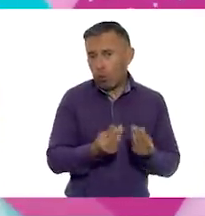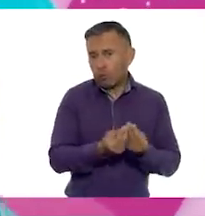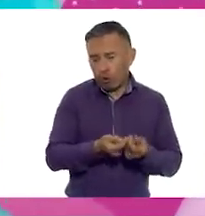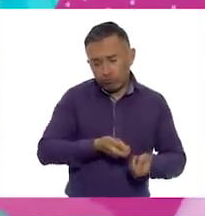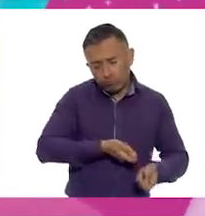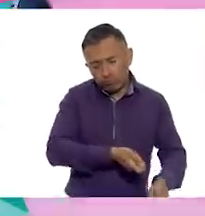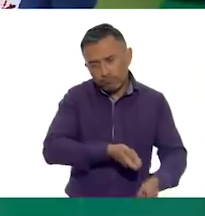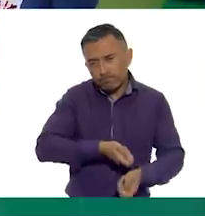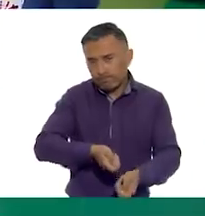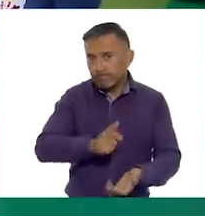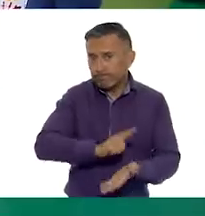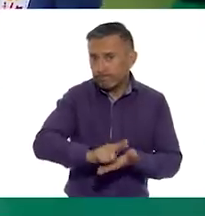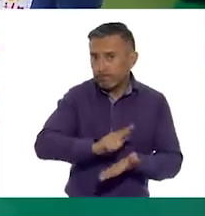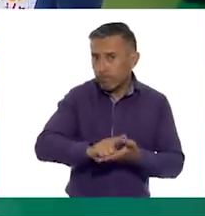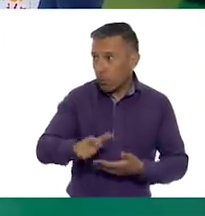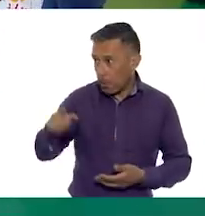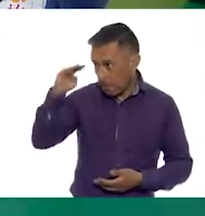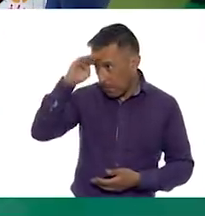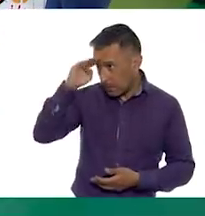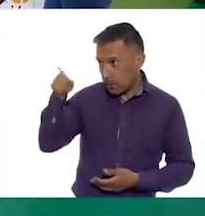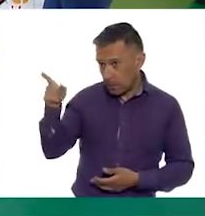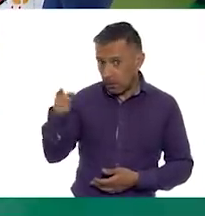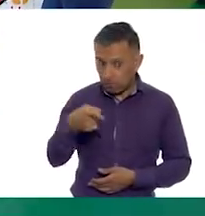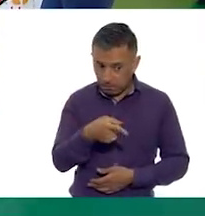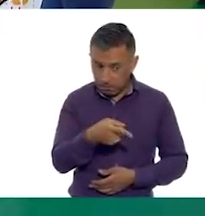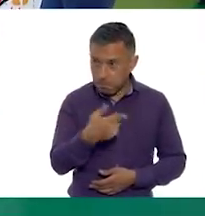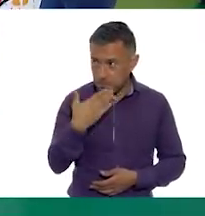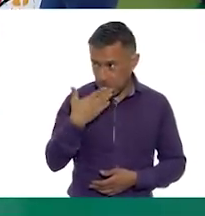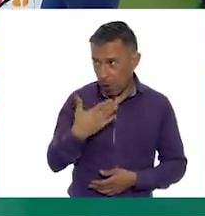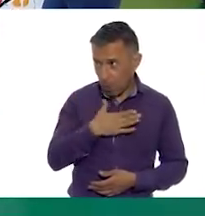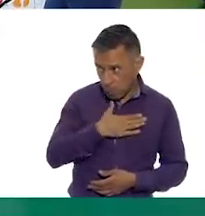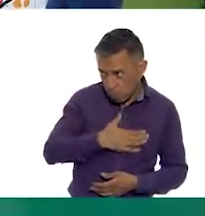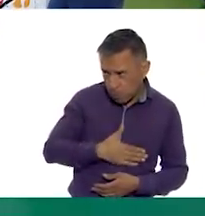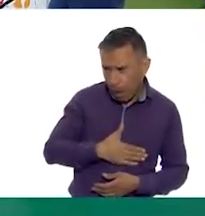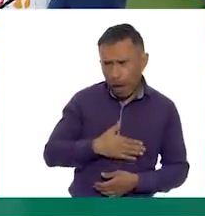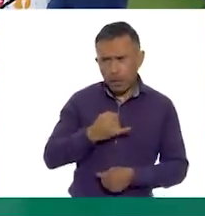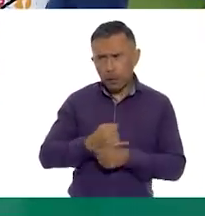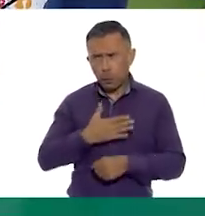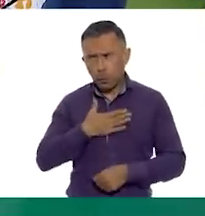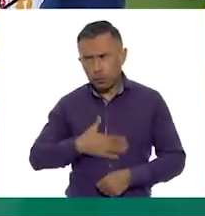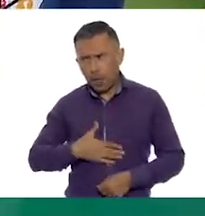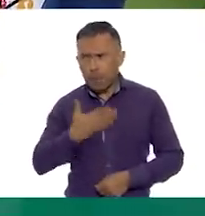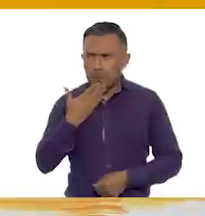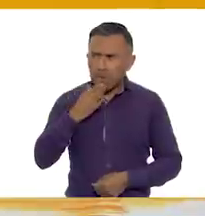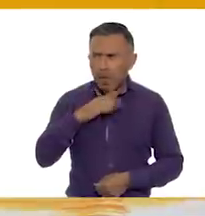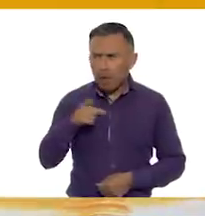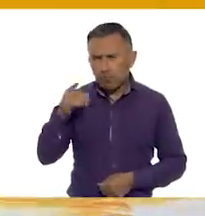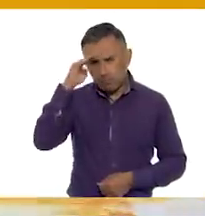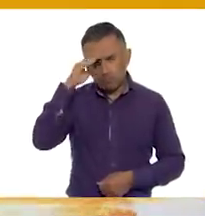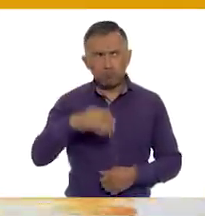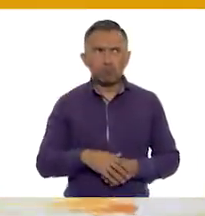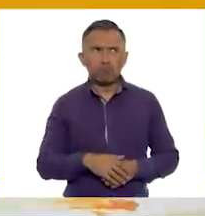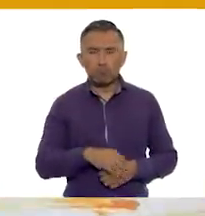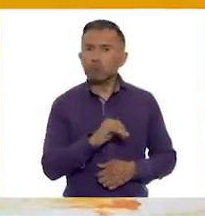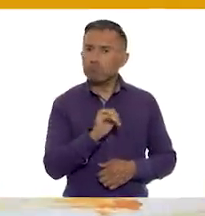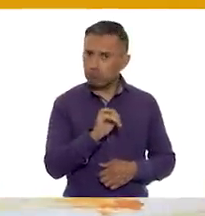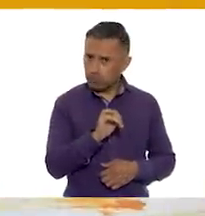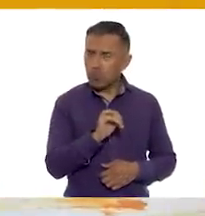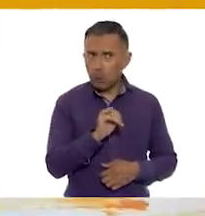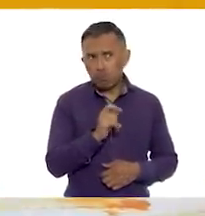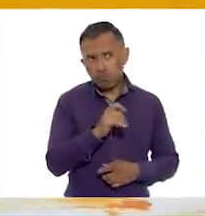Ahora, ¿qué piensas? ¿Esta es una situación injusta o justa? Pues yo pienso que fue una situación